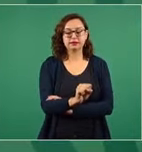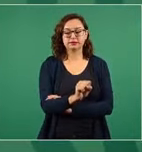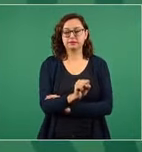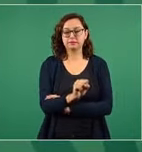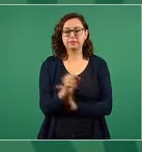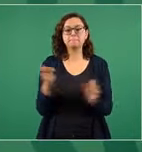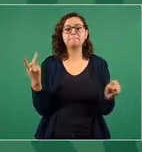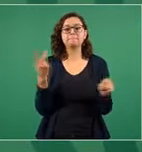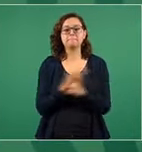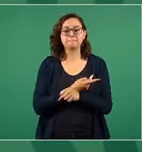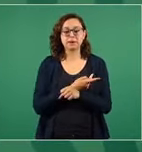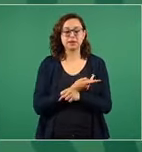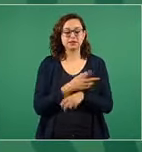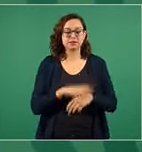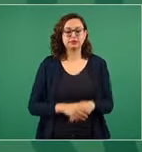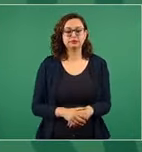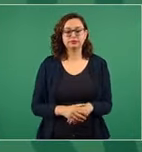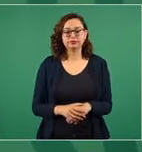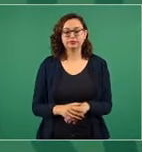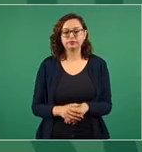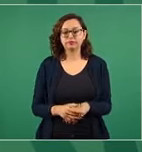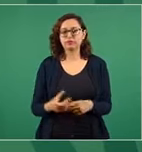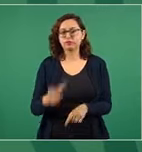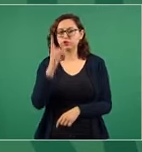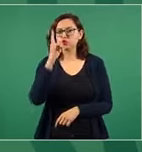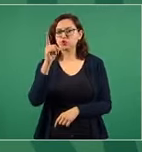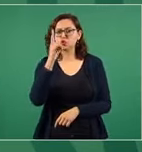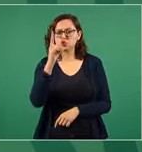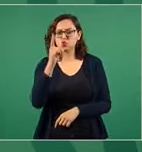no aumenta el precio de la luz